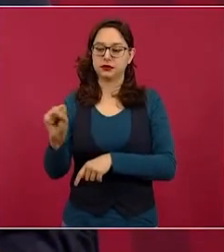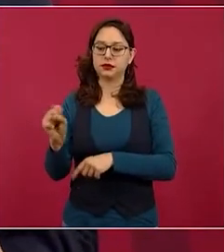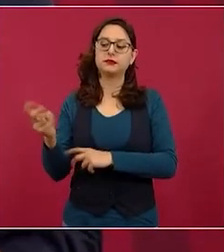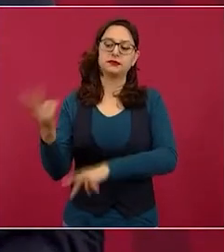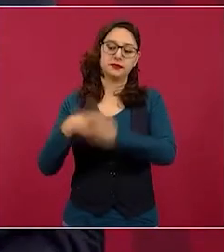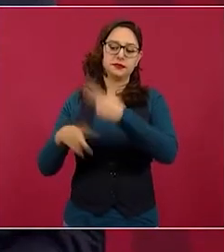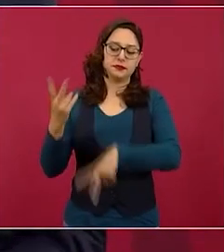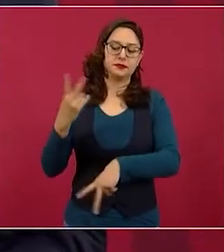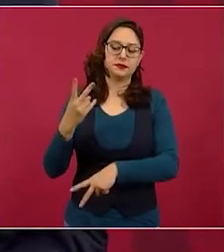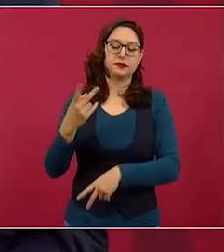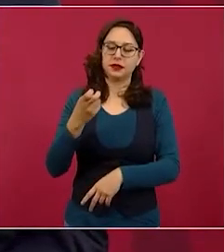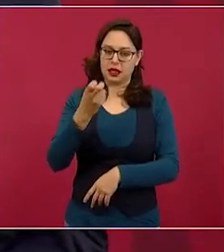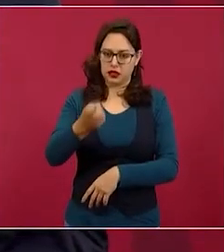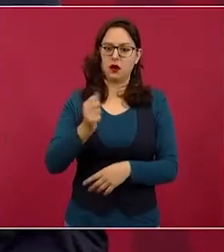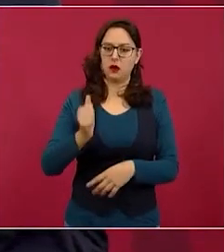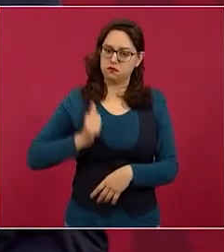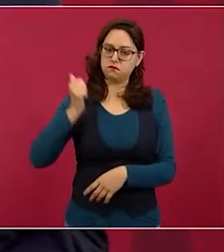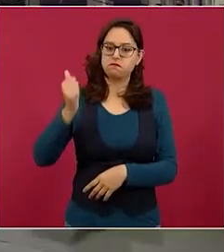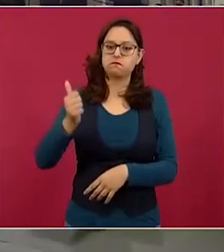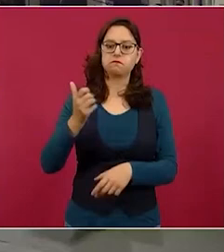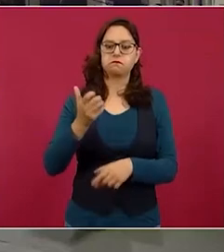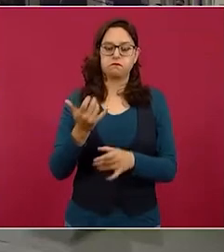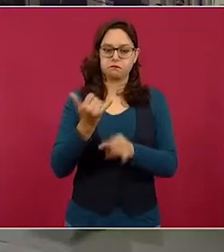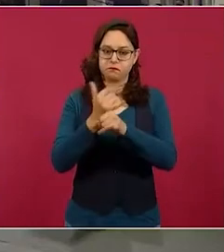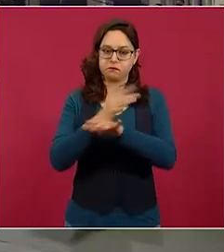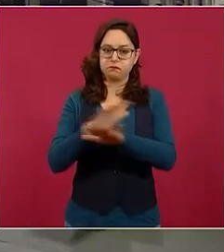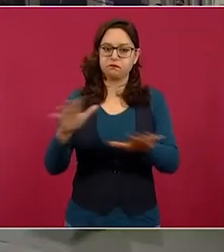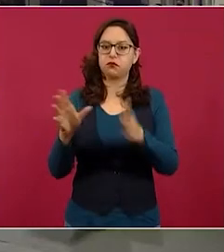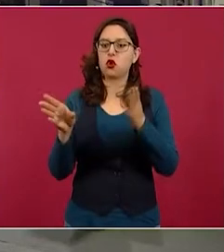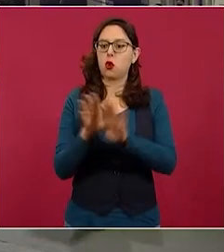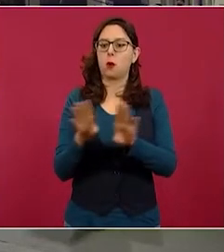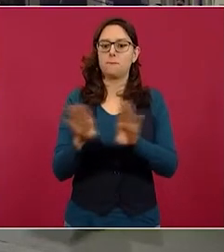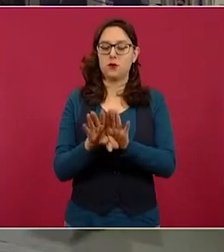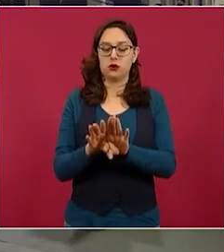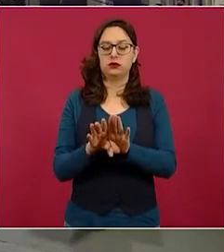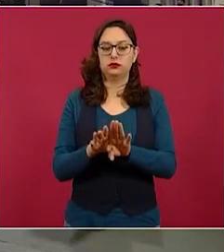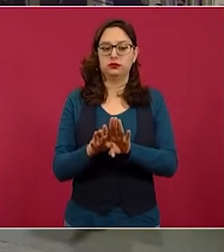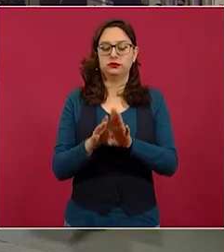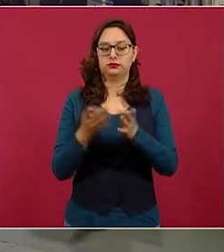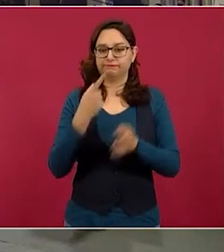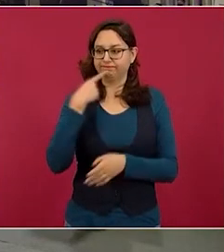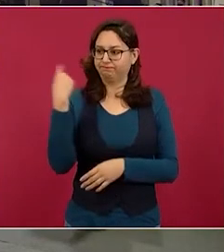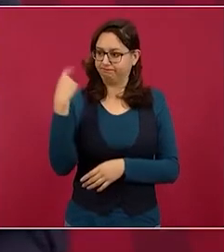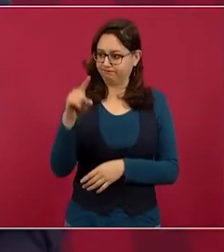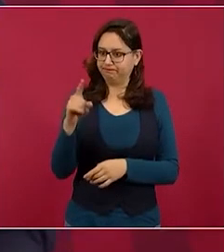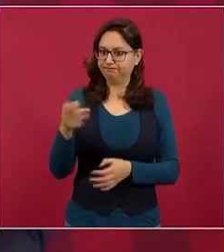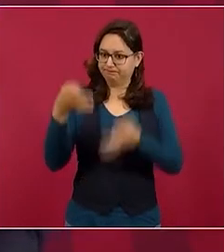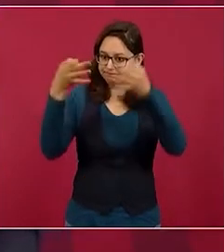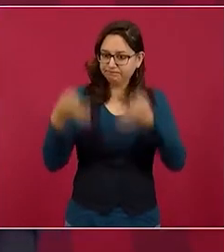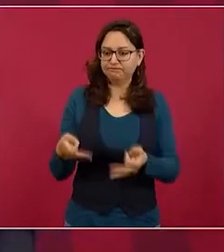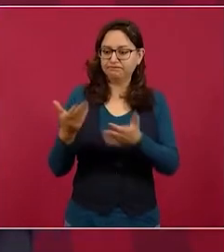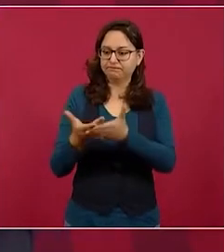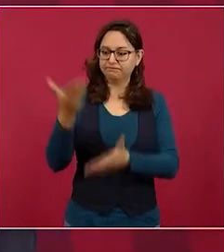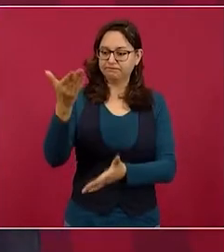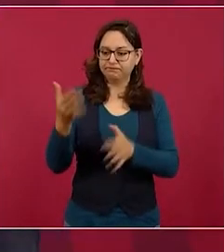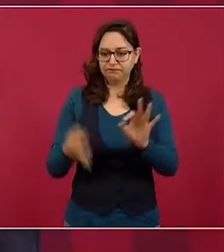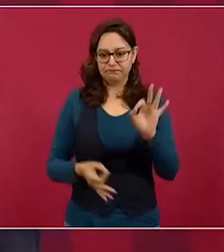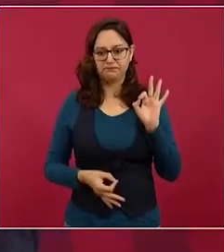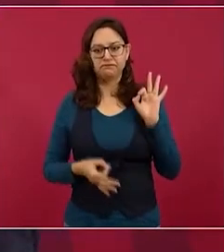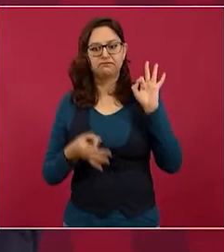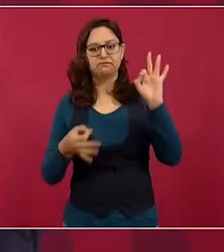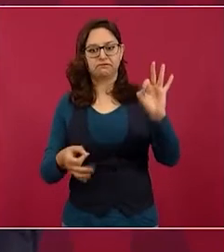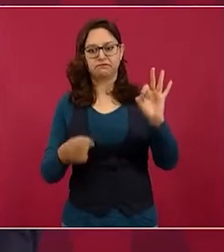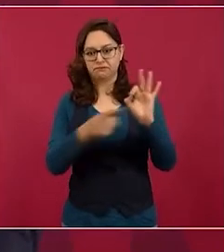lo que tú estás planteando, que se conozca la denuncia que se presentó a partir de